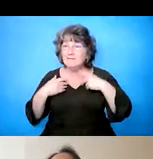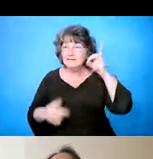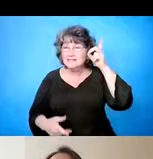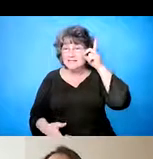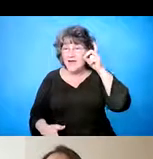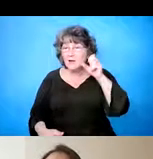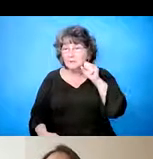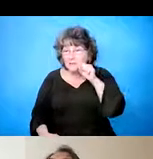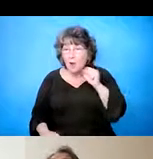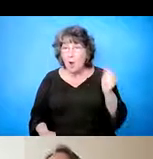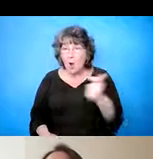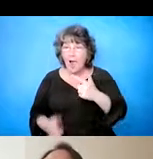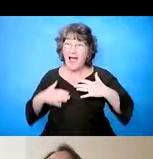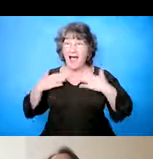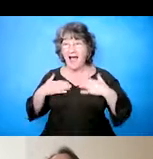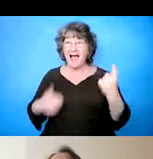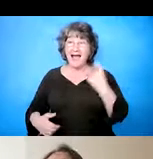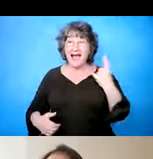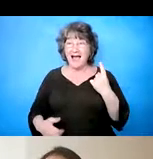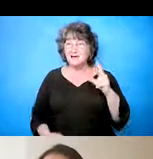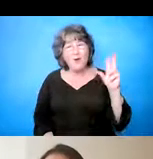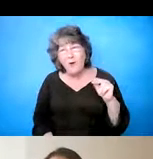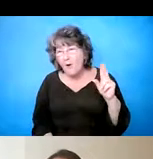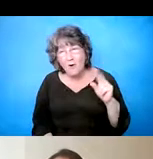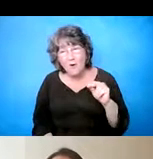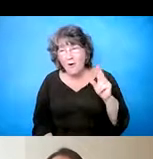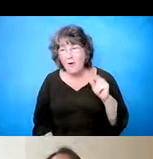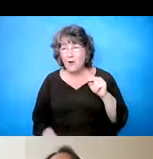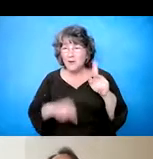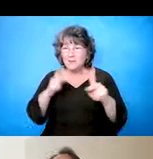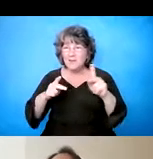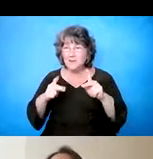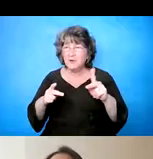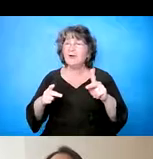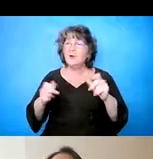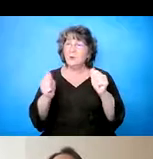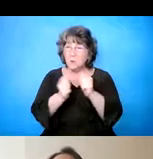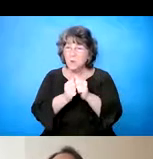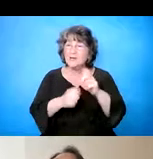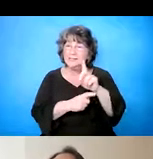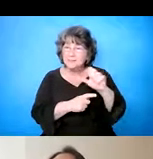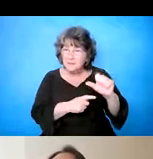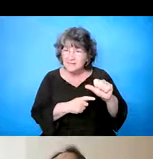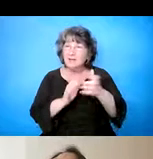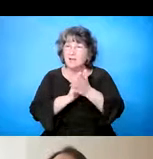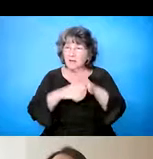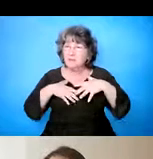sobre el tiempo. Las personas incapacitadas también se deprimen. Y